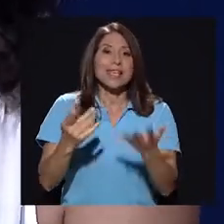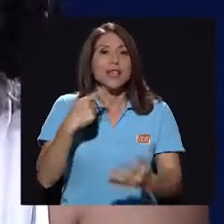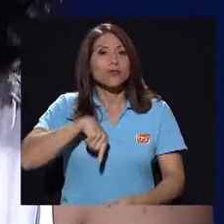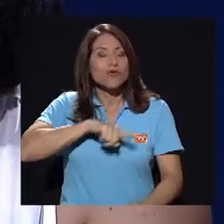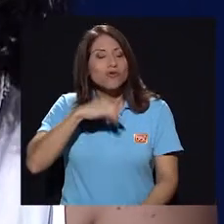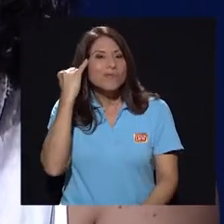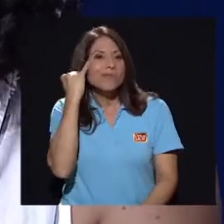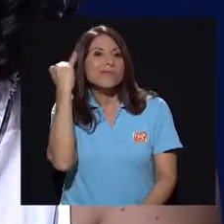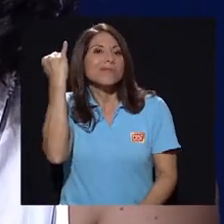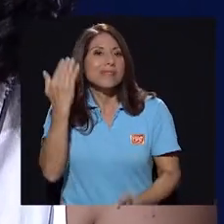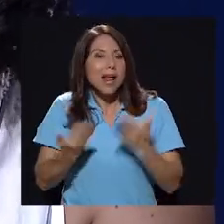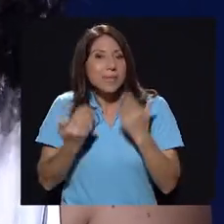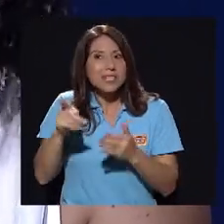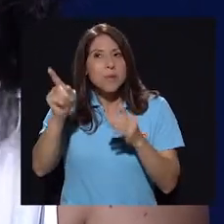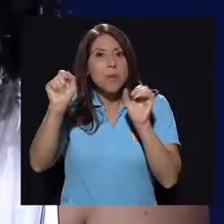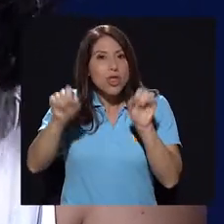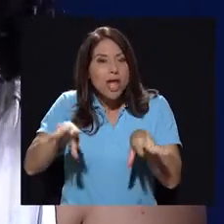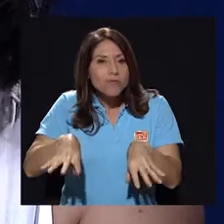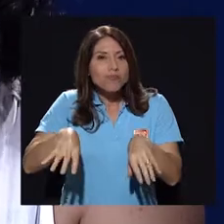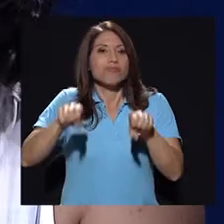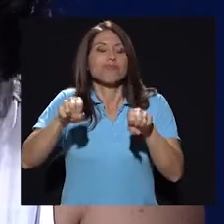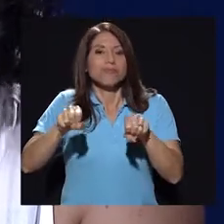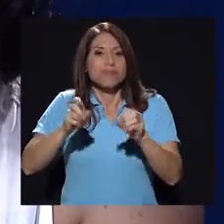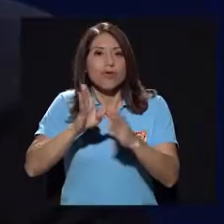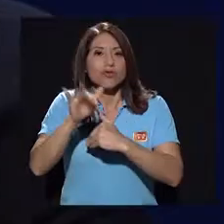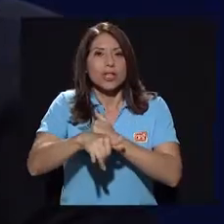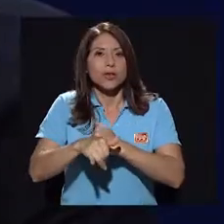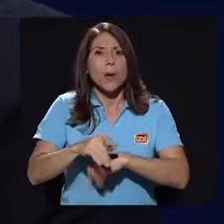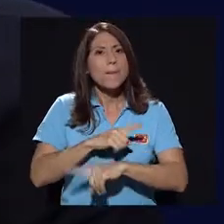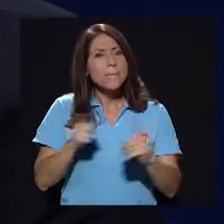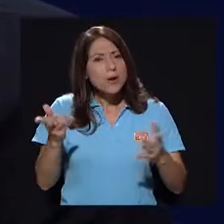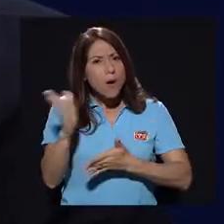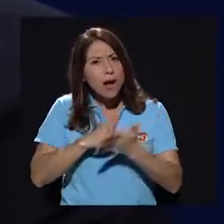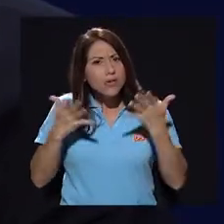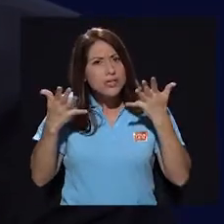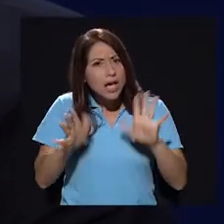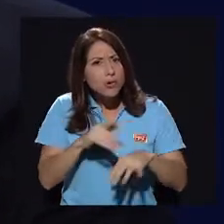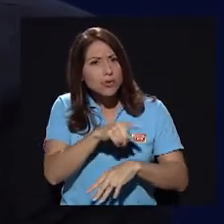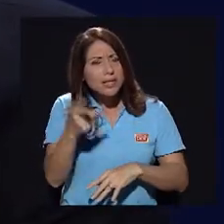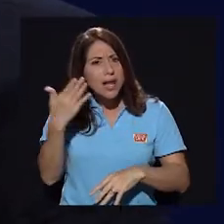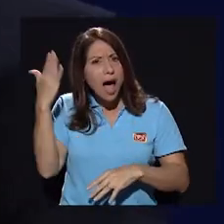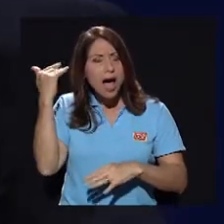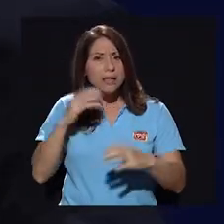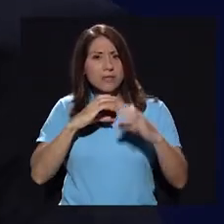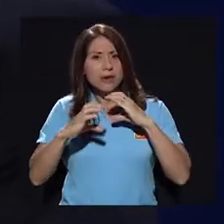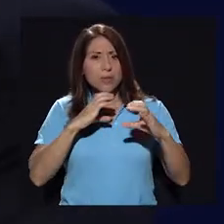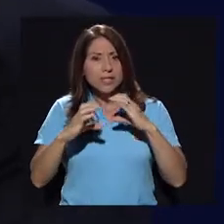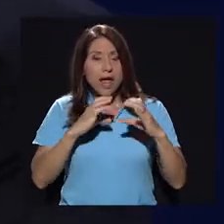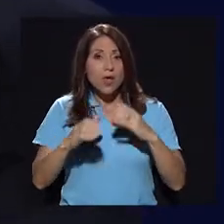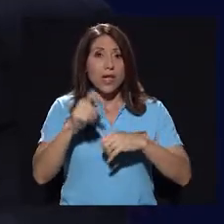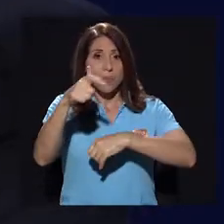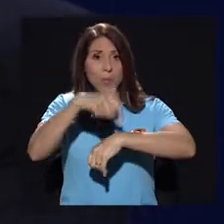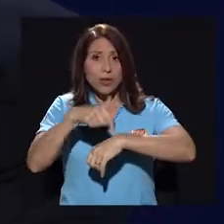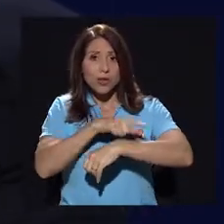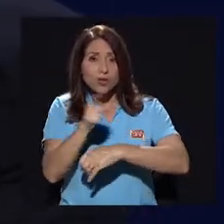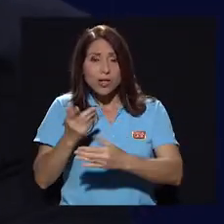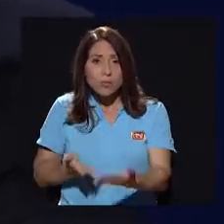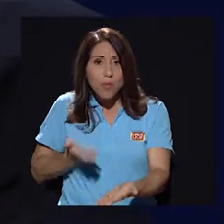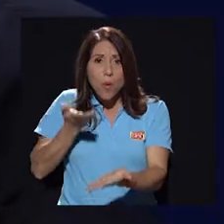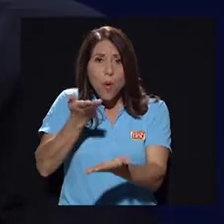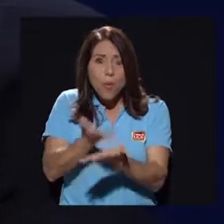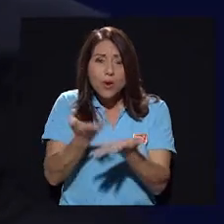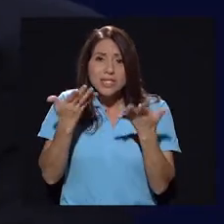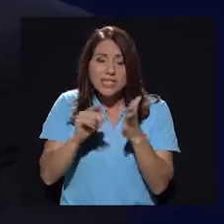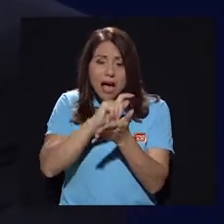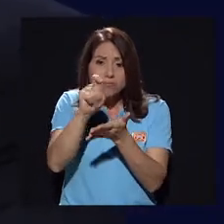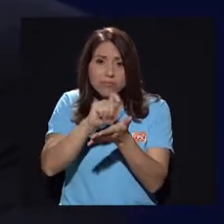que se nos había ocurrido que tal vez él se podía sumar al proyecto. Pero ya eso era algo que ustedes habían conversado. A ver, en ese momento que ustedes le proponen eso,